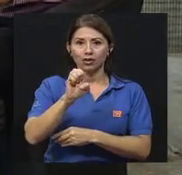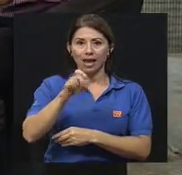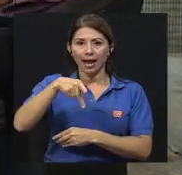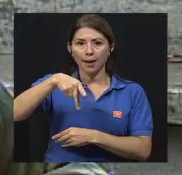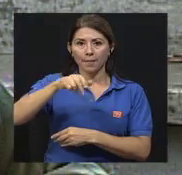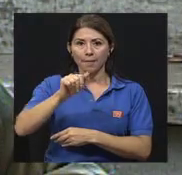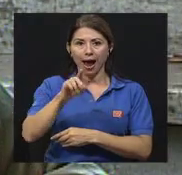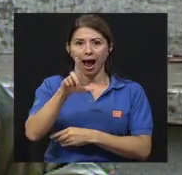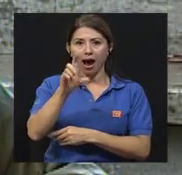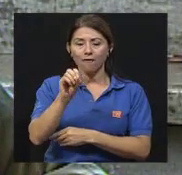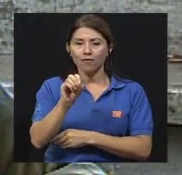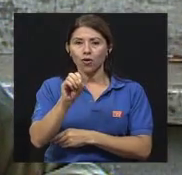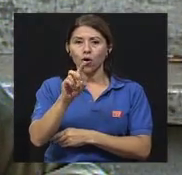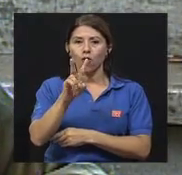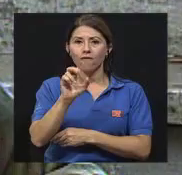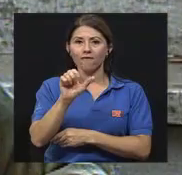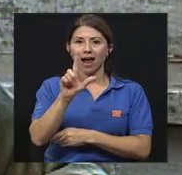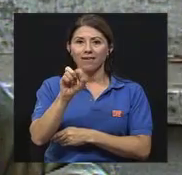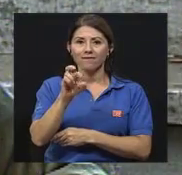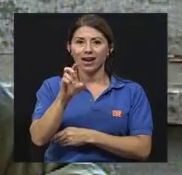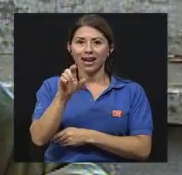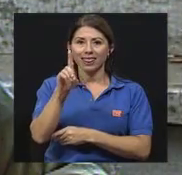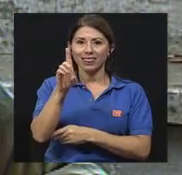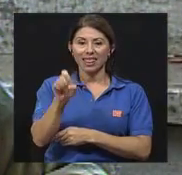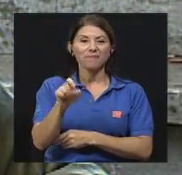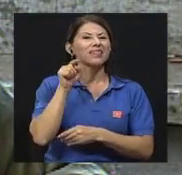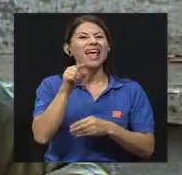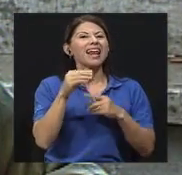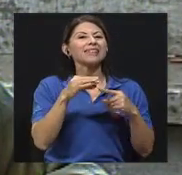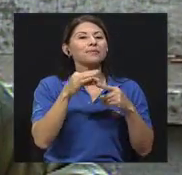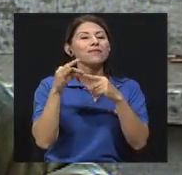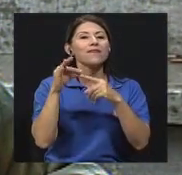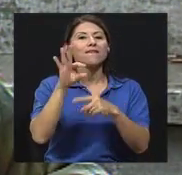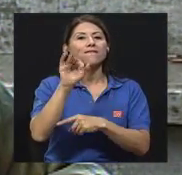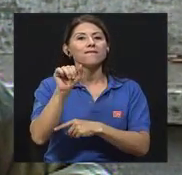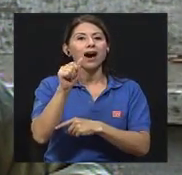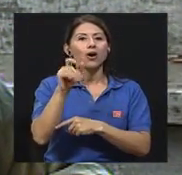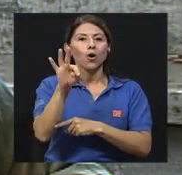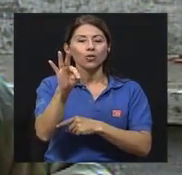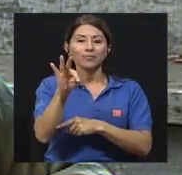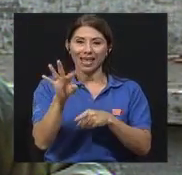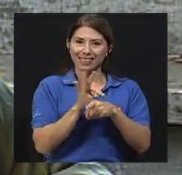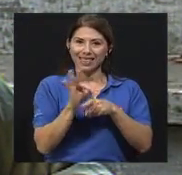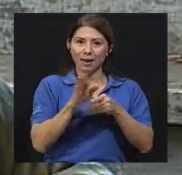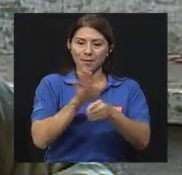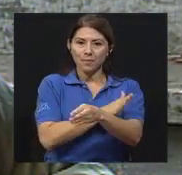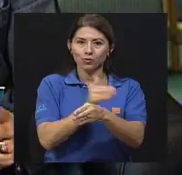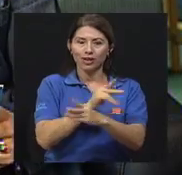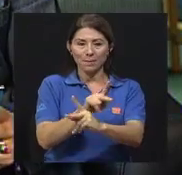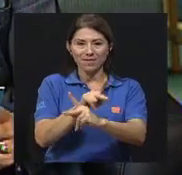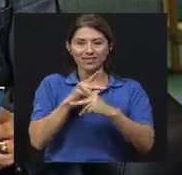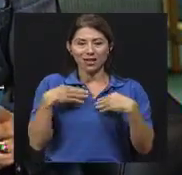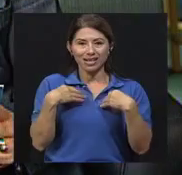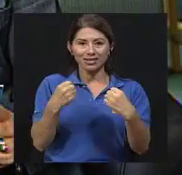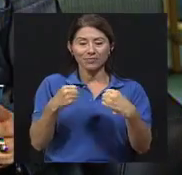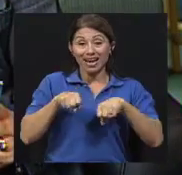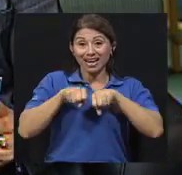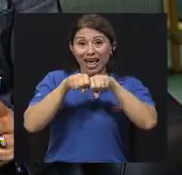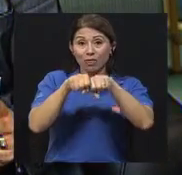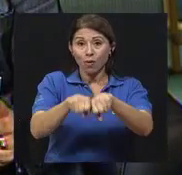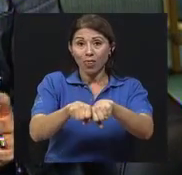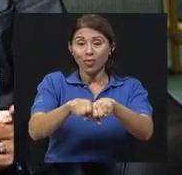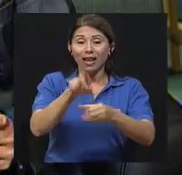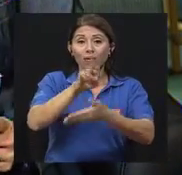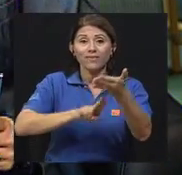Pablo Valverde. Él es fagotista, él es licenciado en musicoterapia y prevención de la salud, él es graduado de la Universidad de El Salvador,